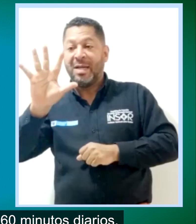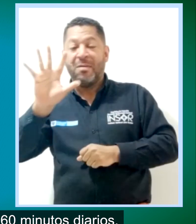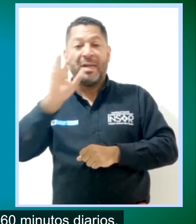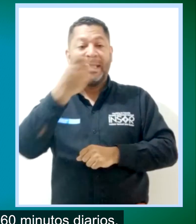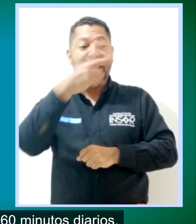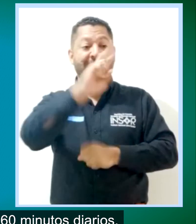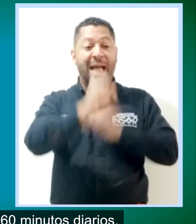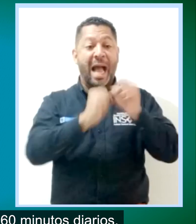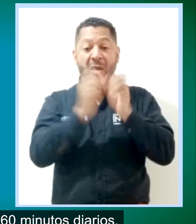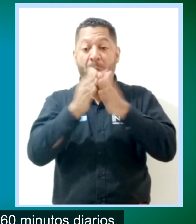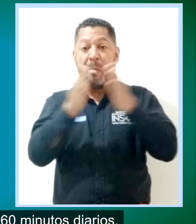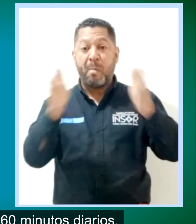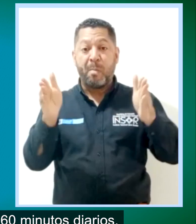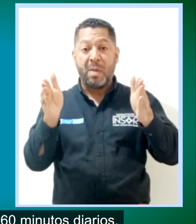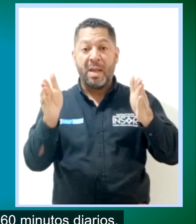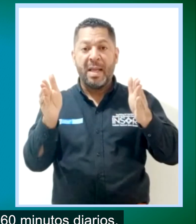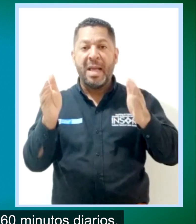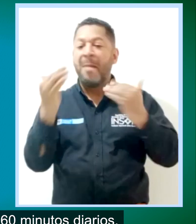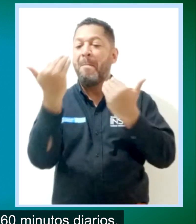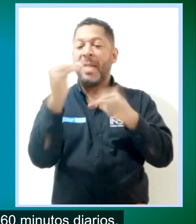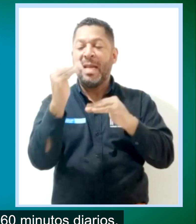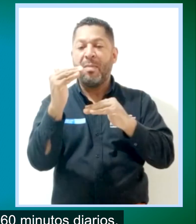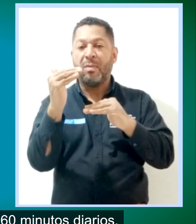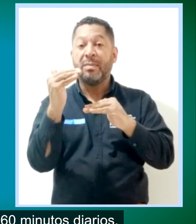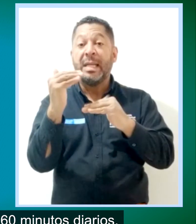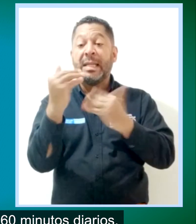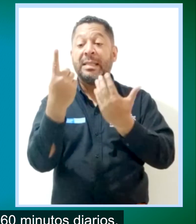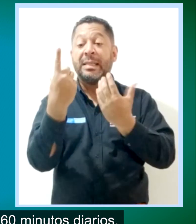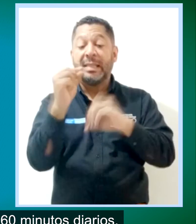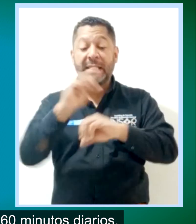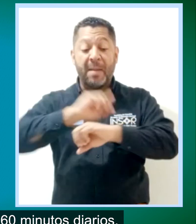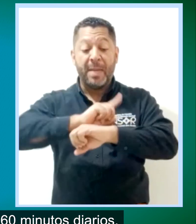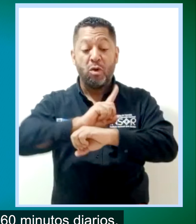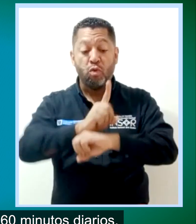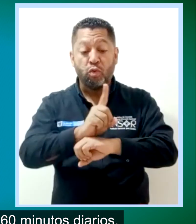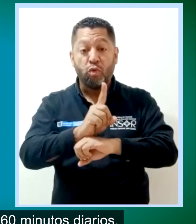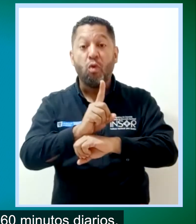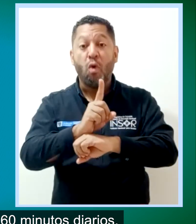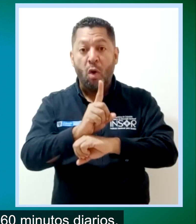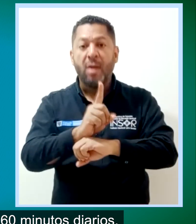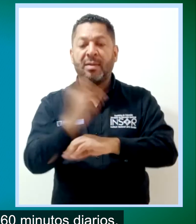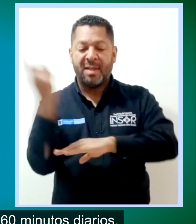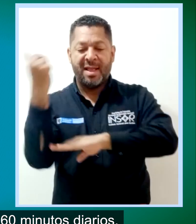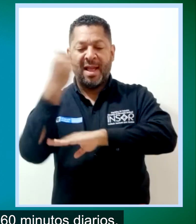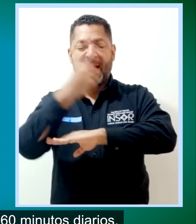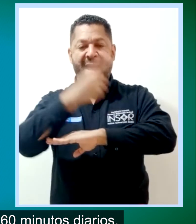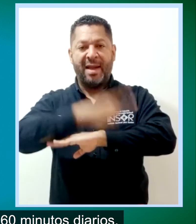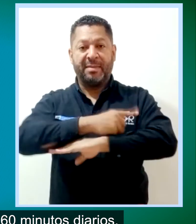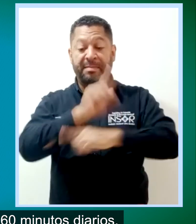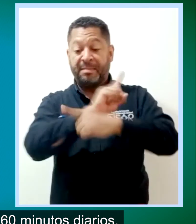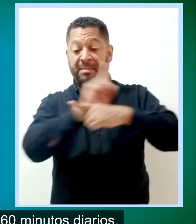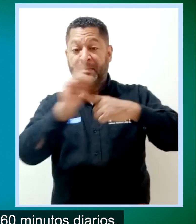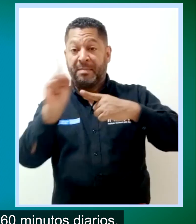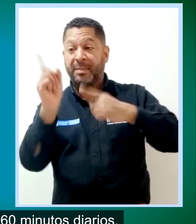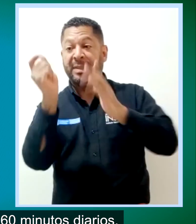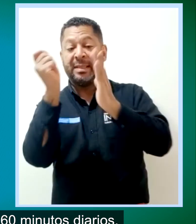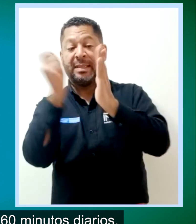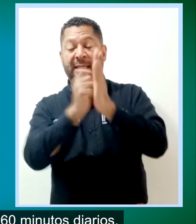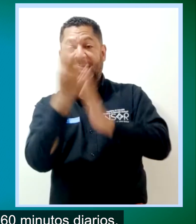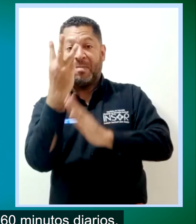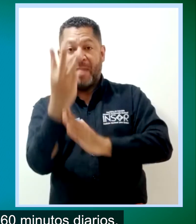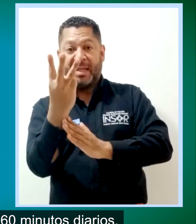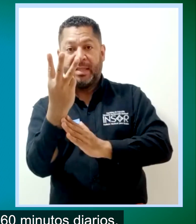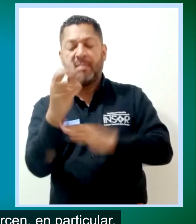adolescentes entre 5 y 17 años es de mínimo 60 minutos diarios, con mínimo 3 veces